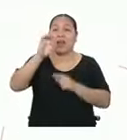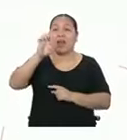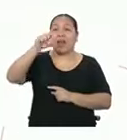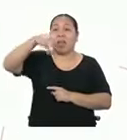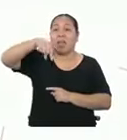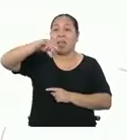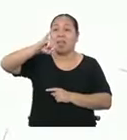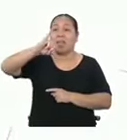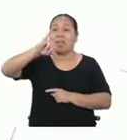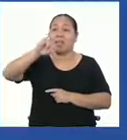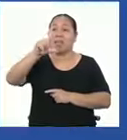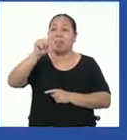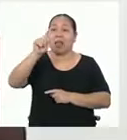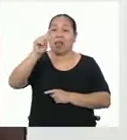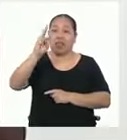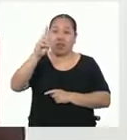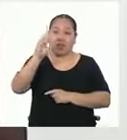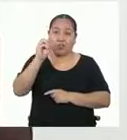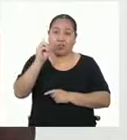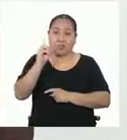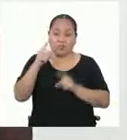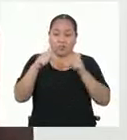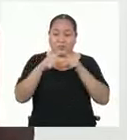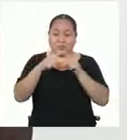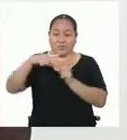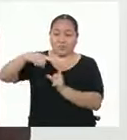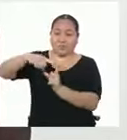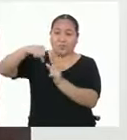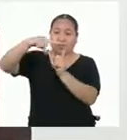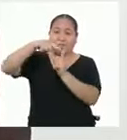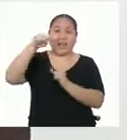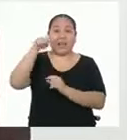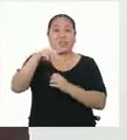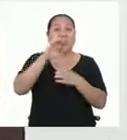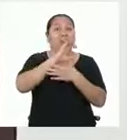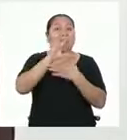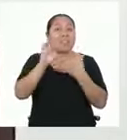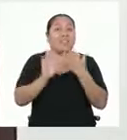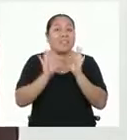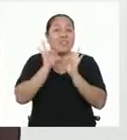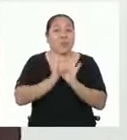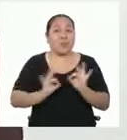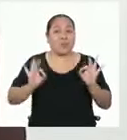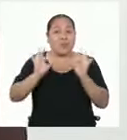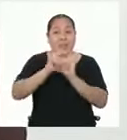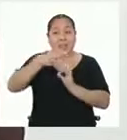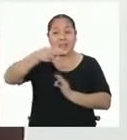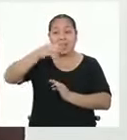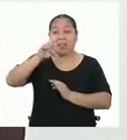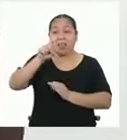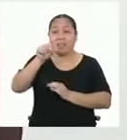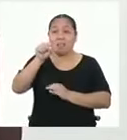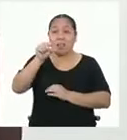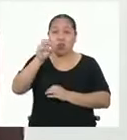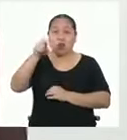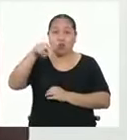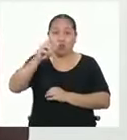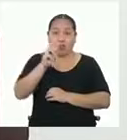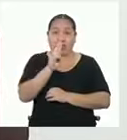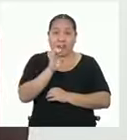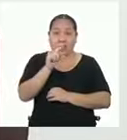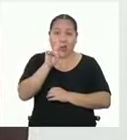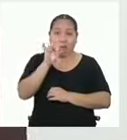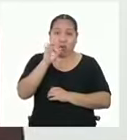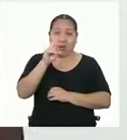equiláteros. Esa es una característica importante del hexágono regular. Ahora, lo que